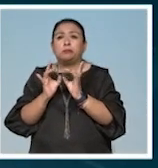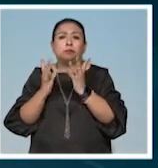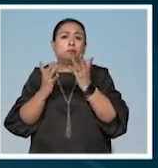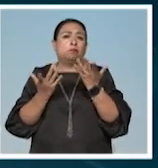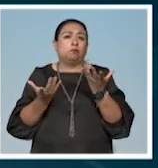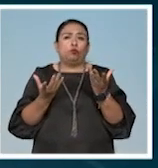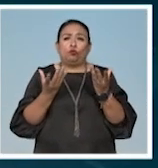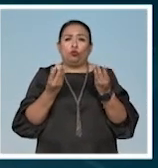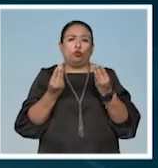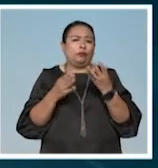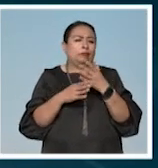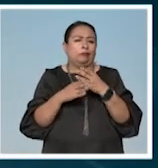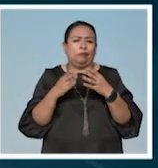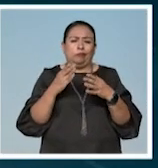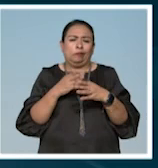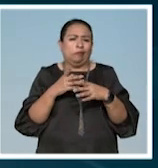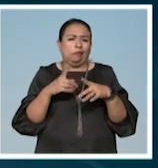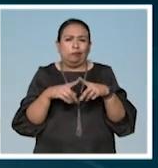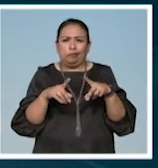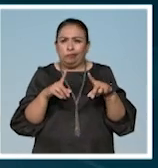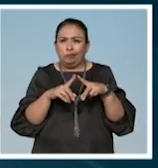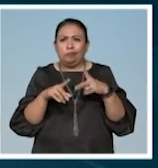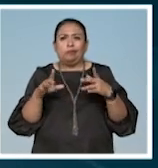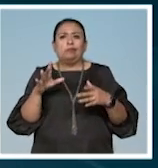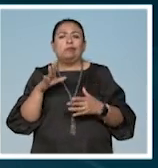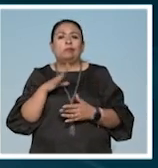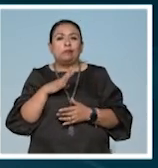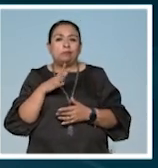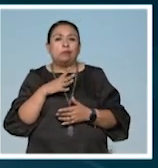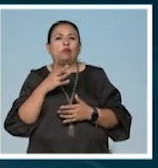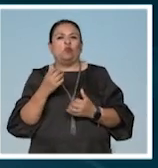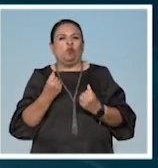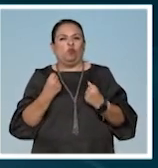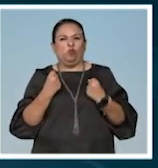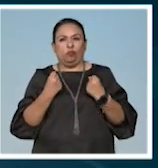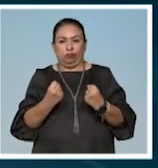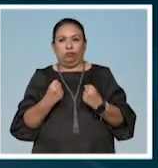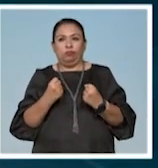muchísimas muchísimas cosas a partir del poder